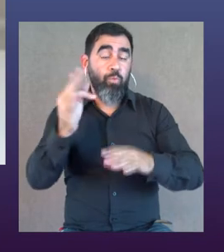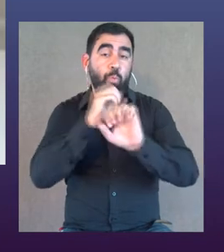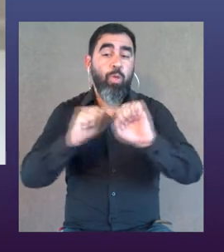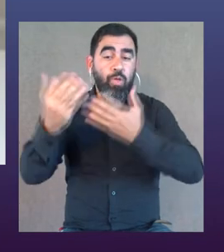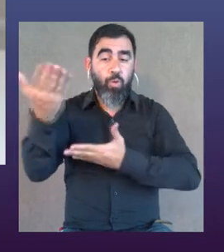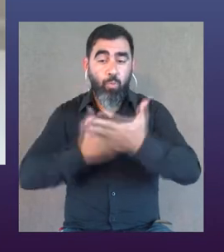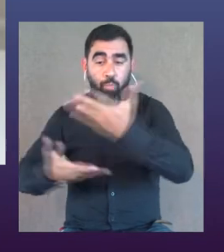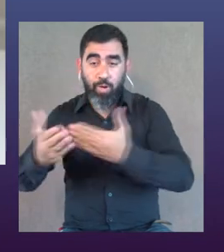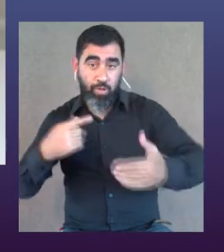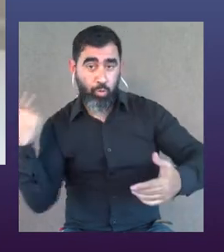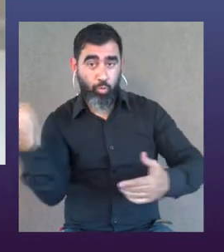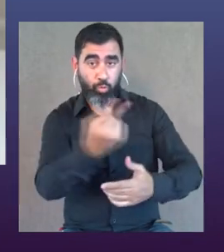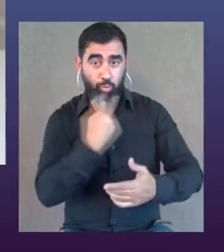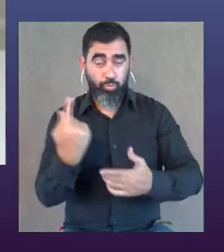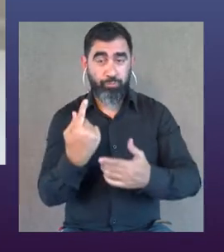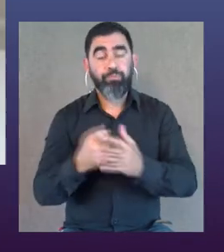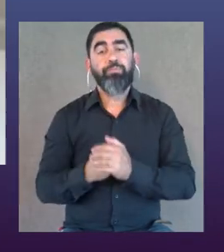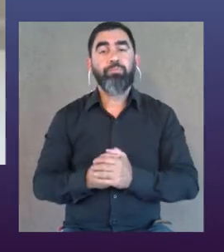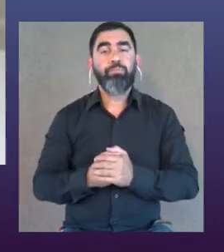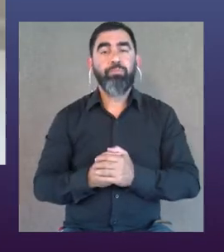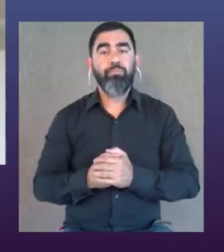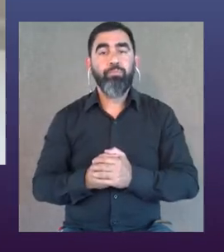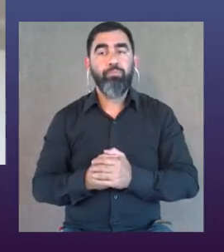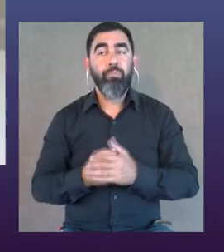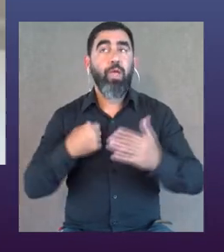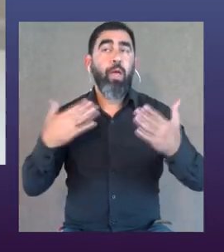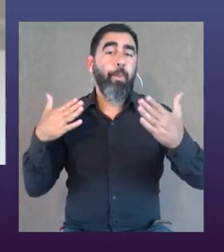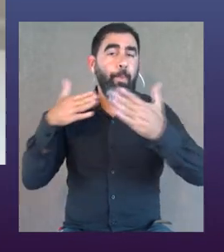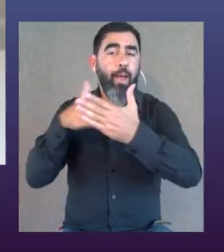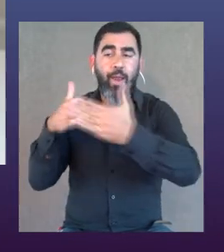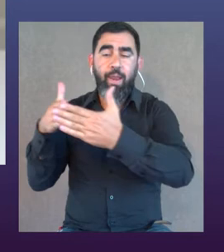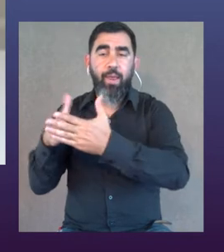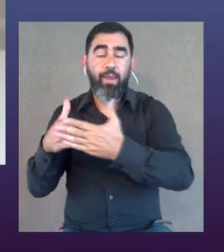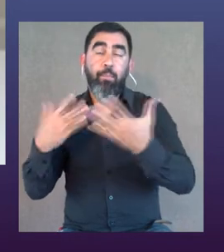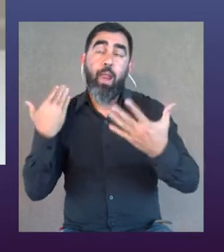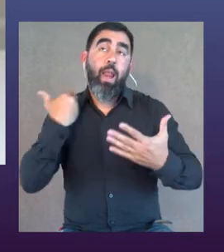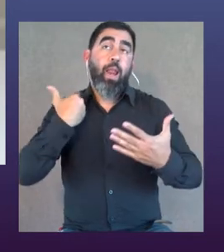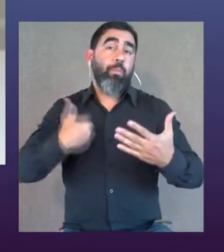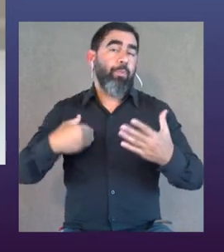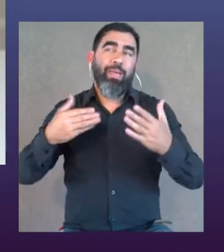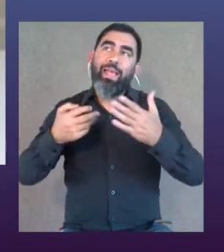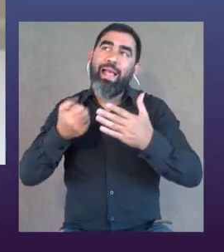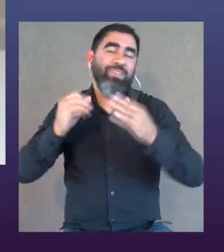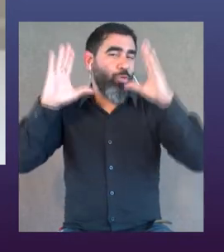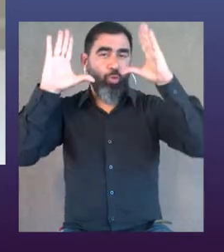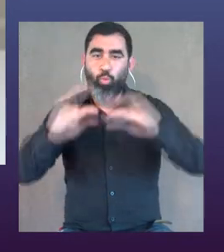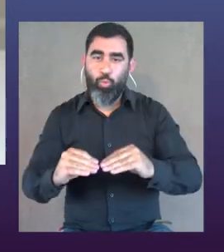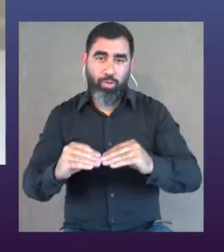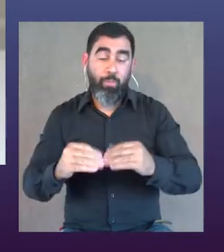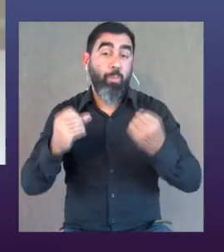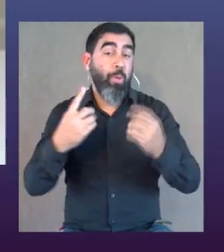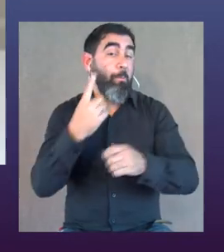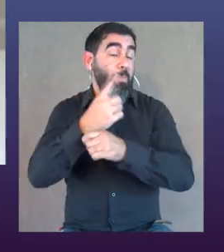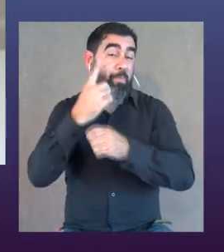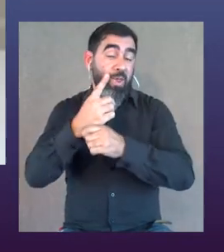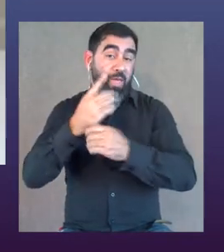y que podamos compartirlo todas. Bueno, ¿qué barreras se encuentran? Pues, por desgracia, a día de hoy casi todas, ¿no? Es